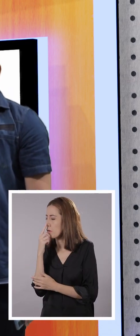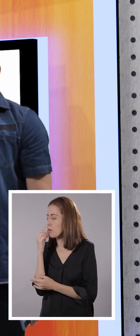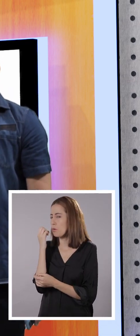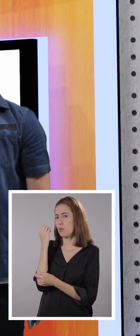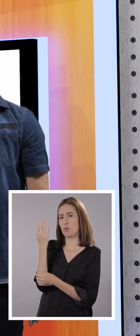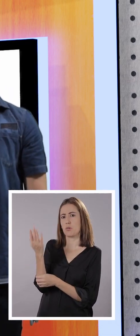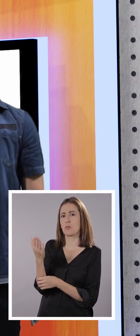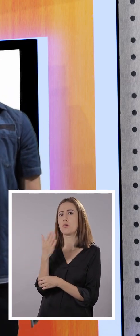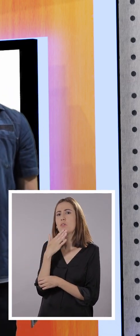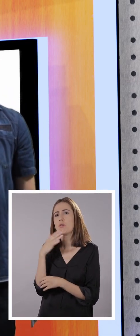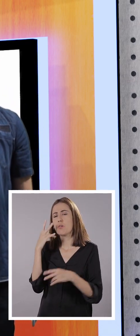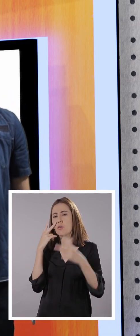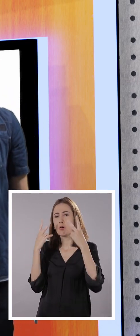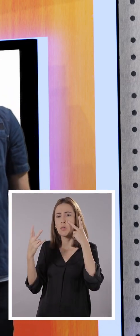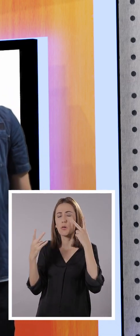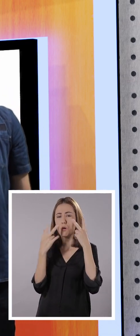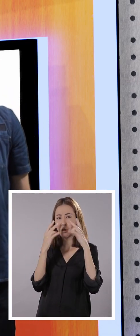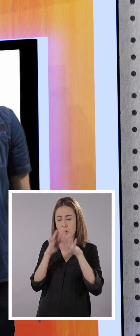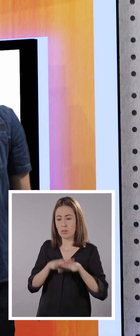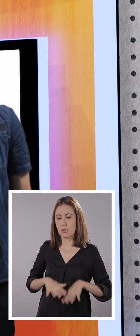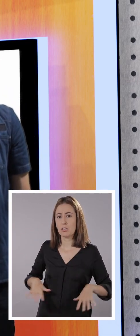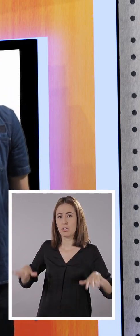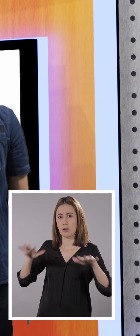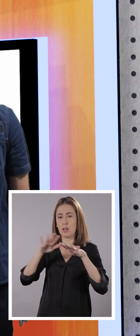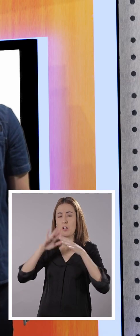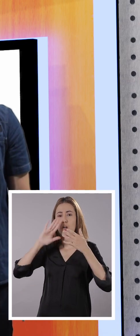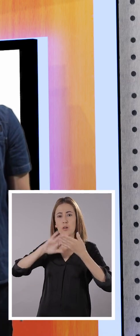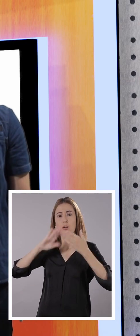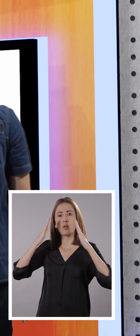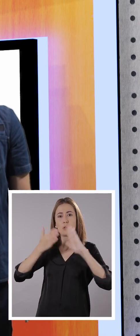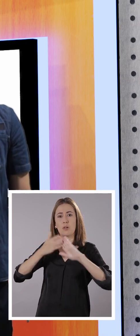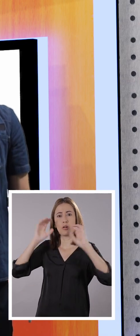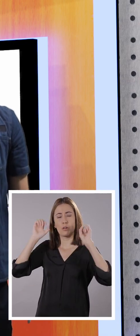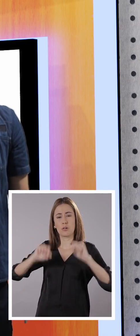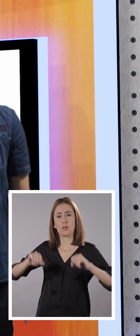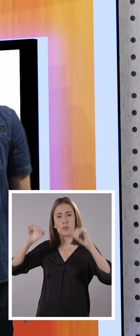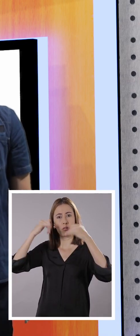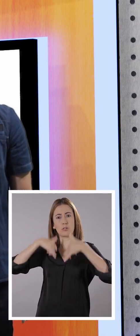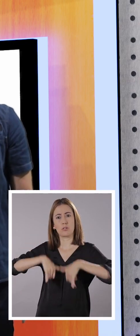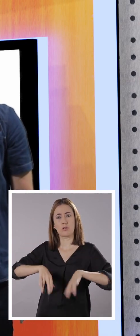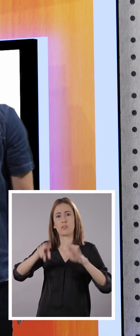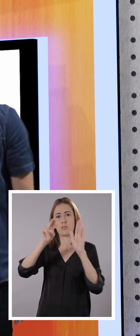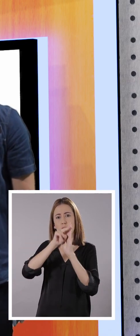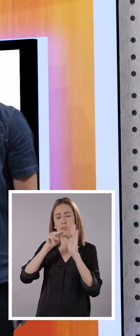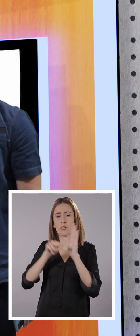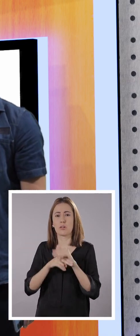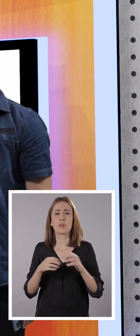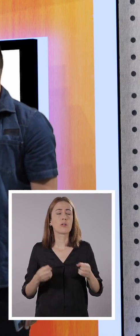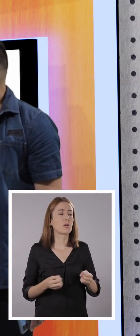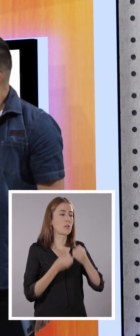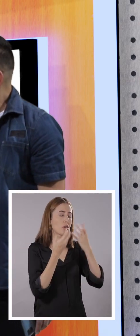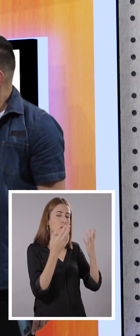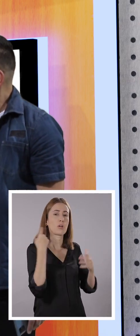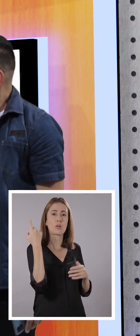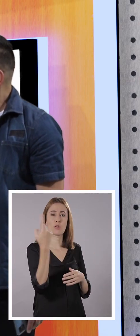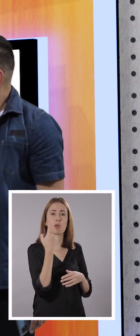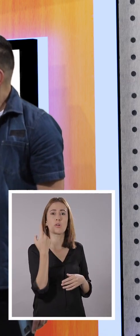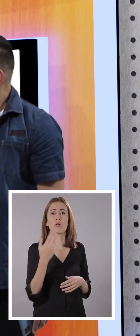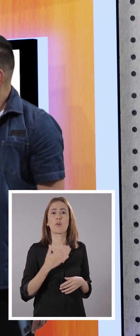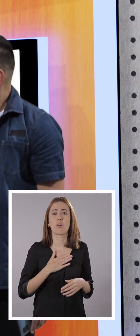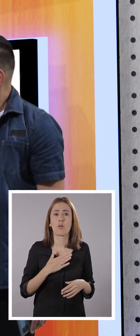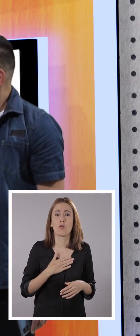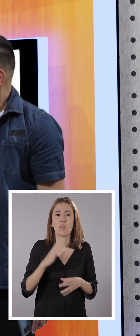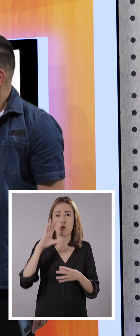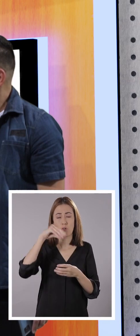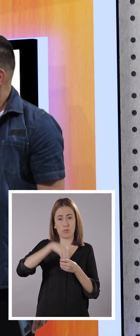de ver cómo el resto de personas de nuestra comunidad siguen estos protocolos. Claro. No solamente